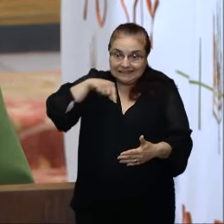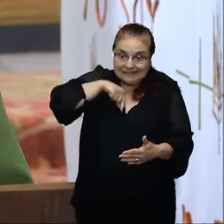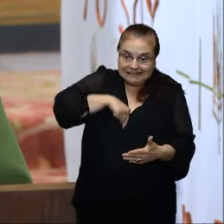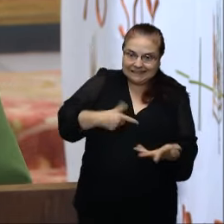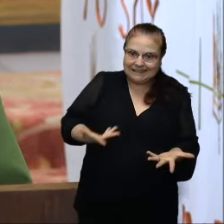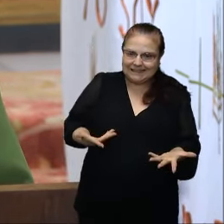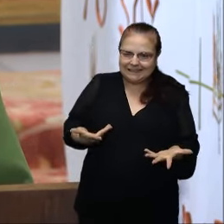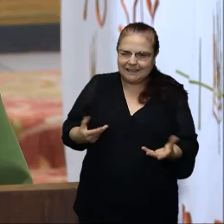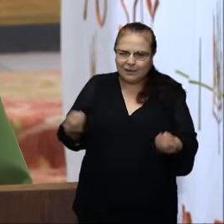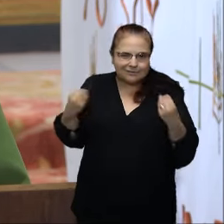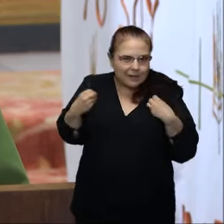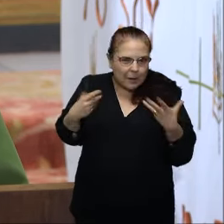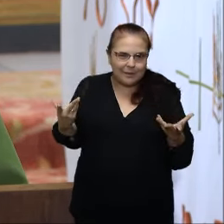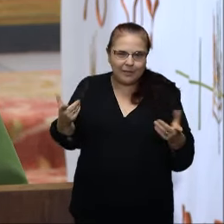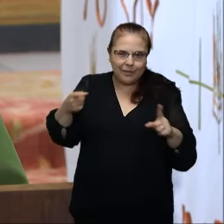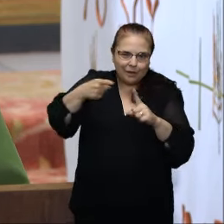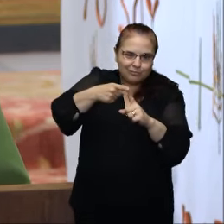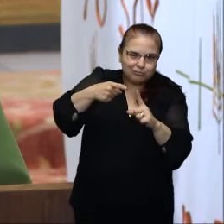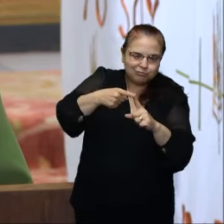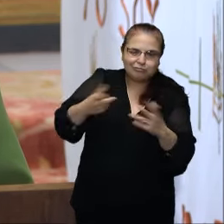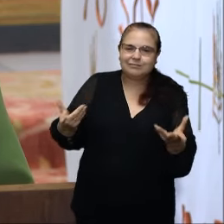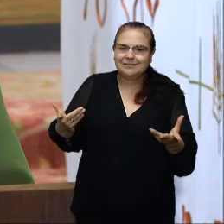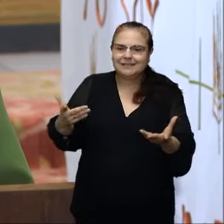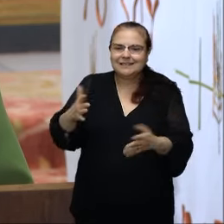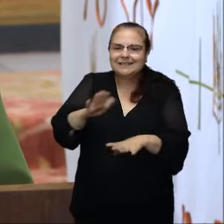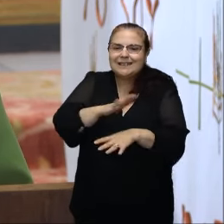la vida, de ternura.